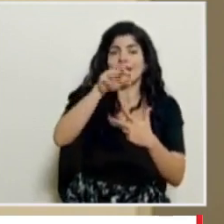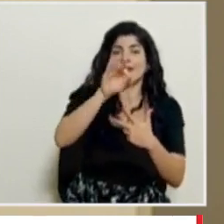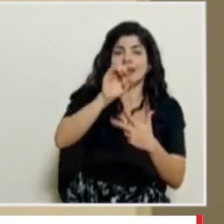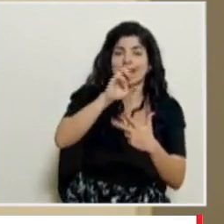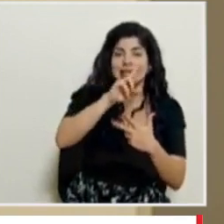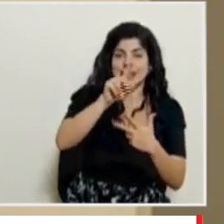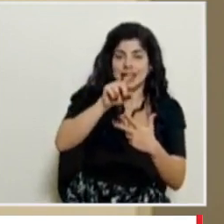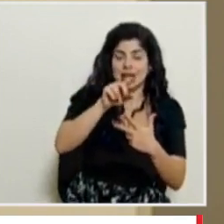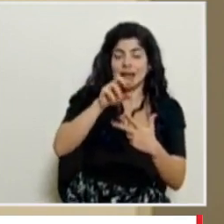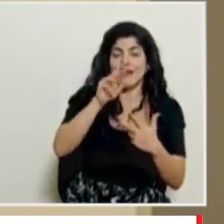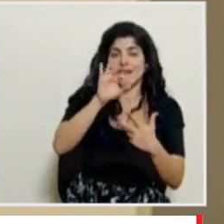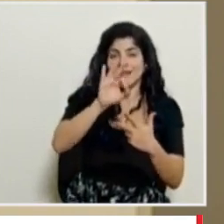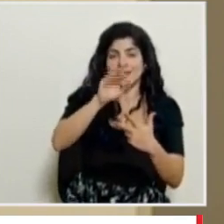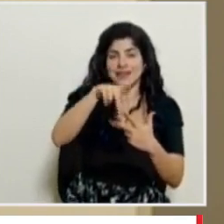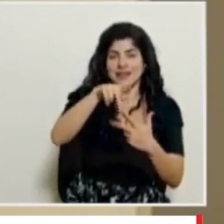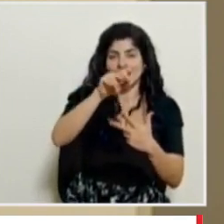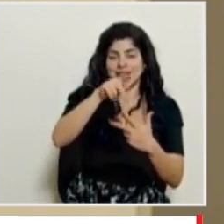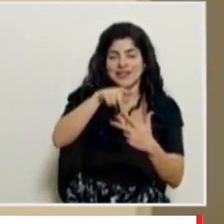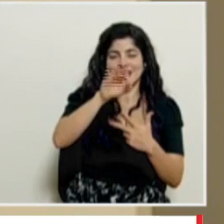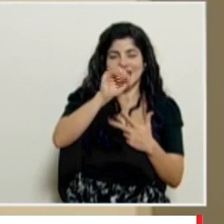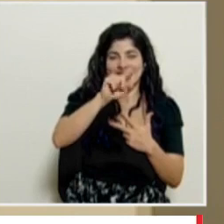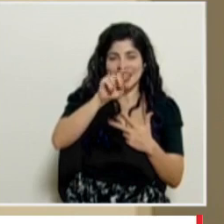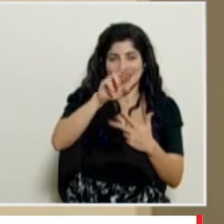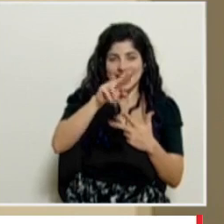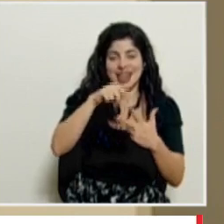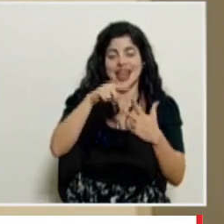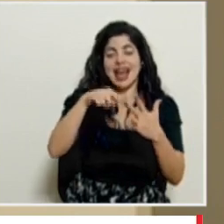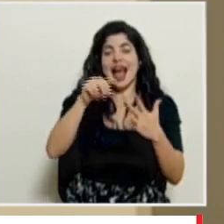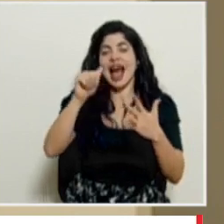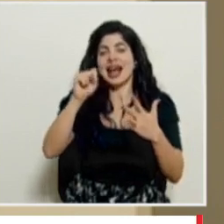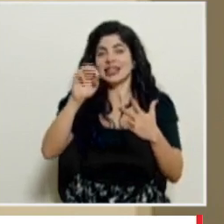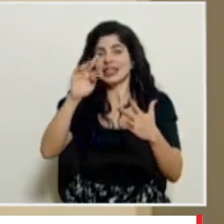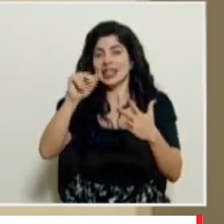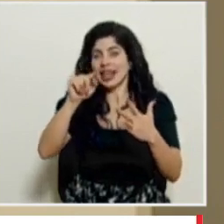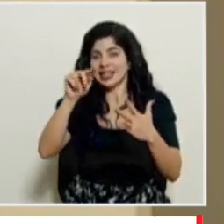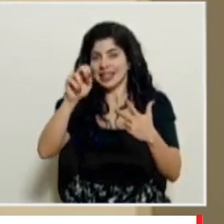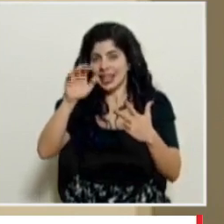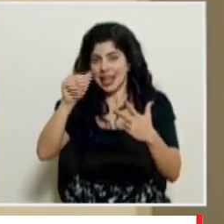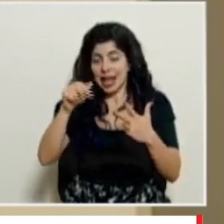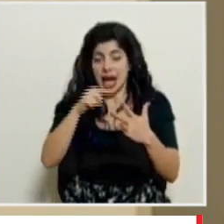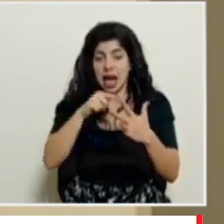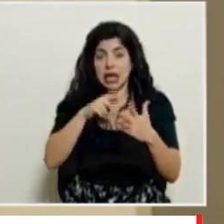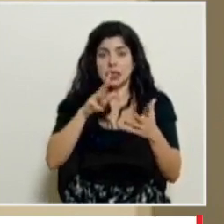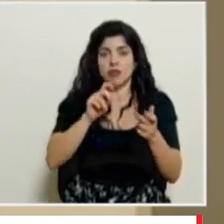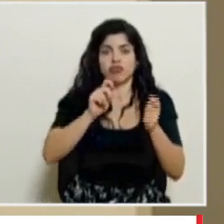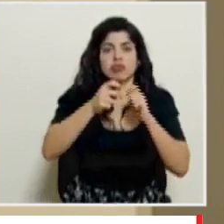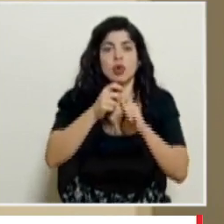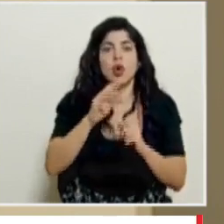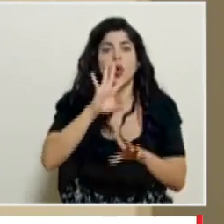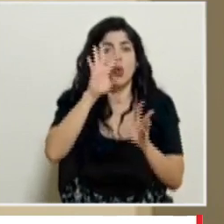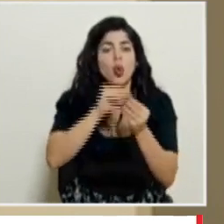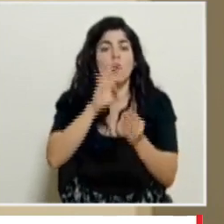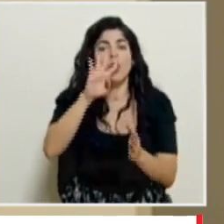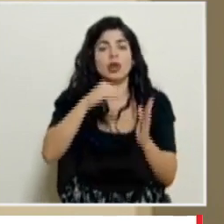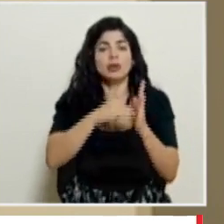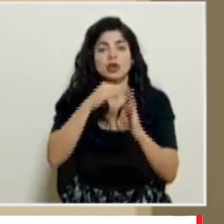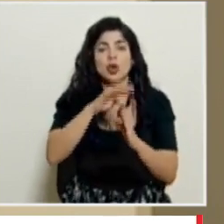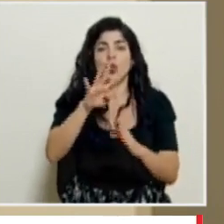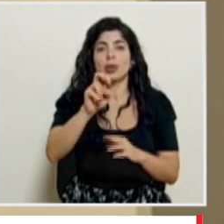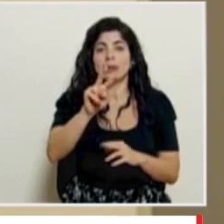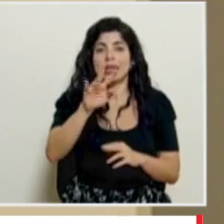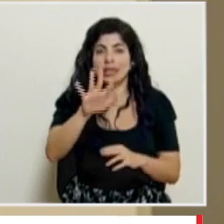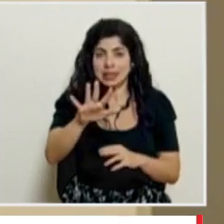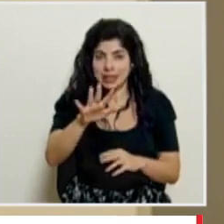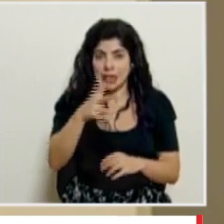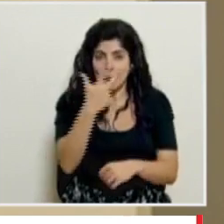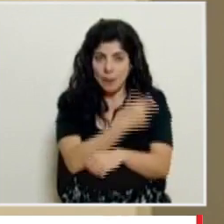convenio con Pfizer ya sufrió una ampliación para un total de cuatro millones cuatrocientas veinticinco